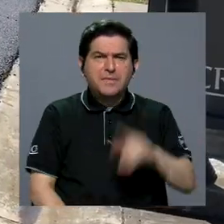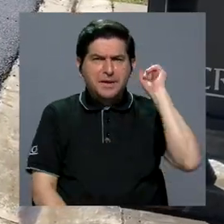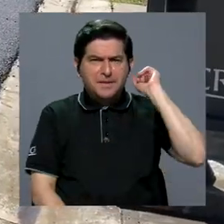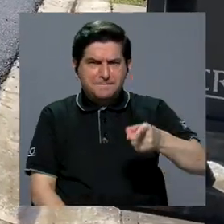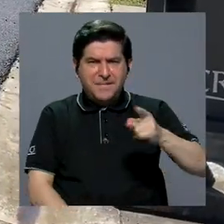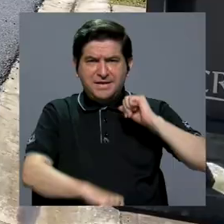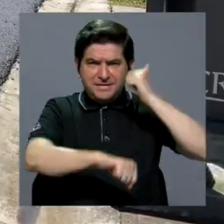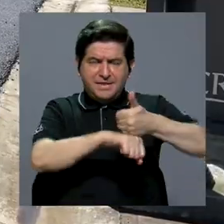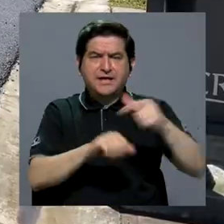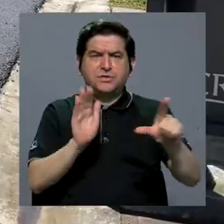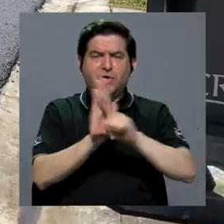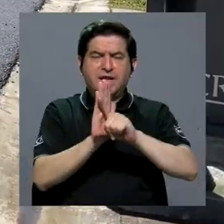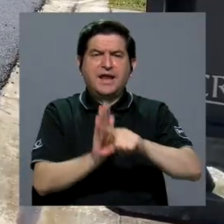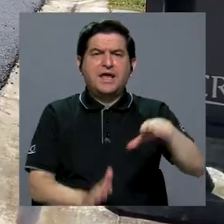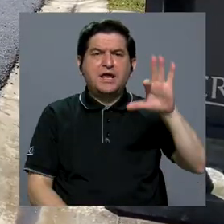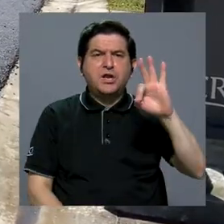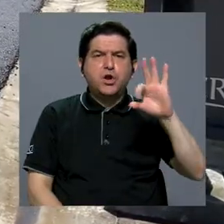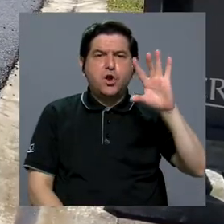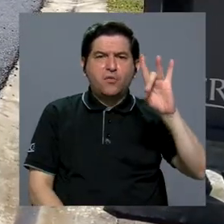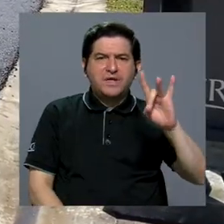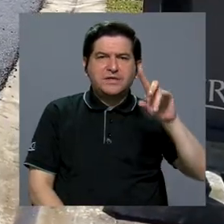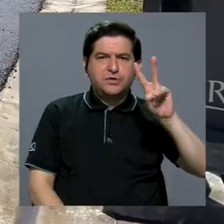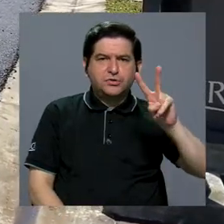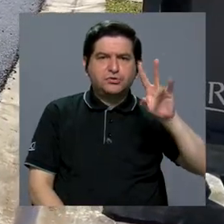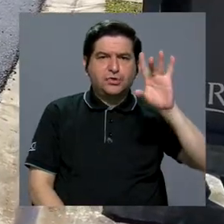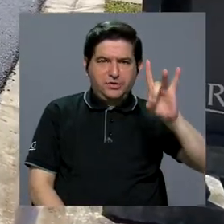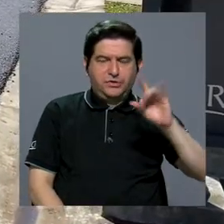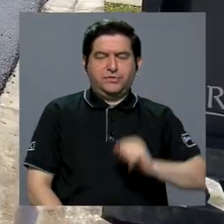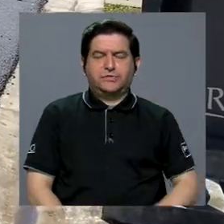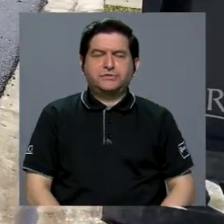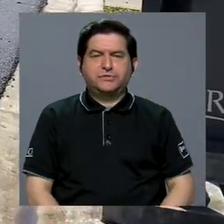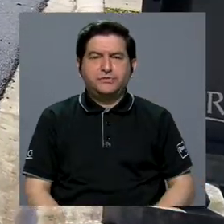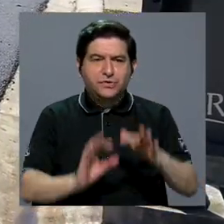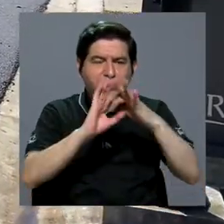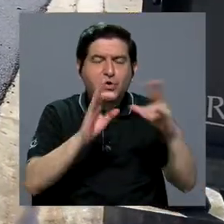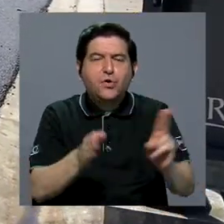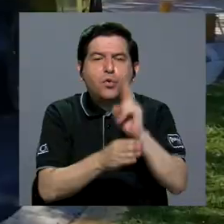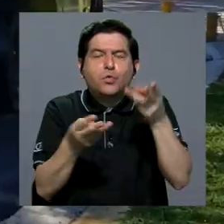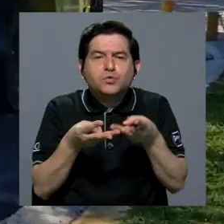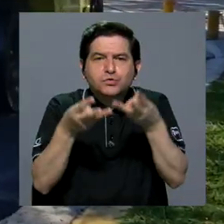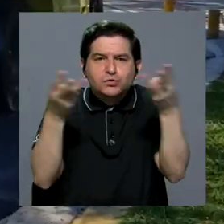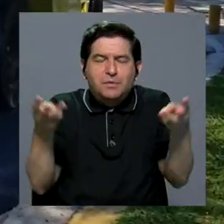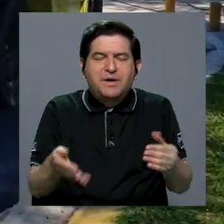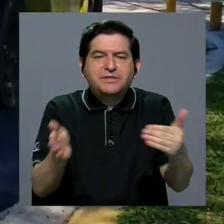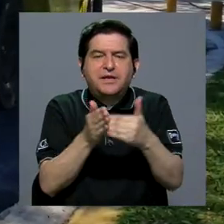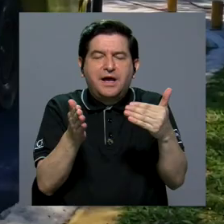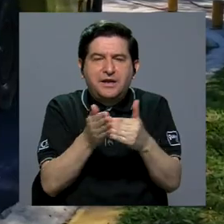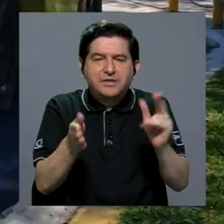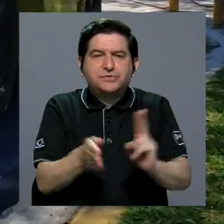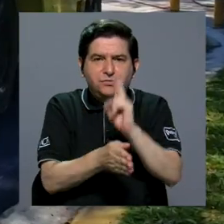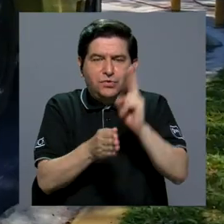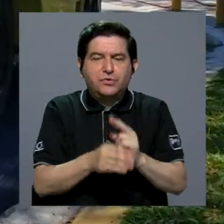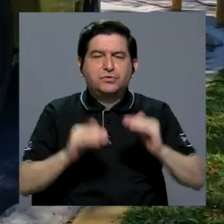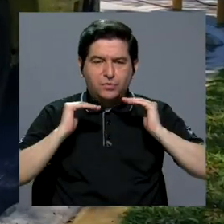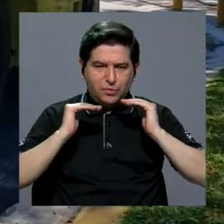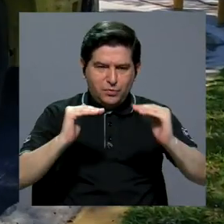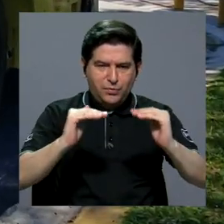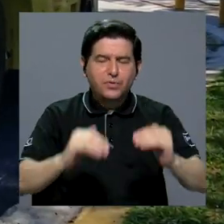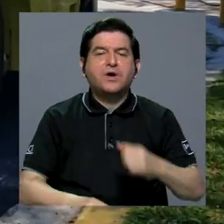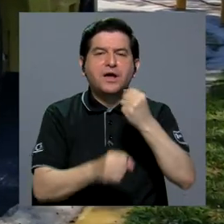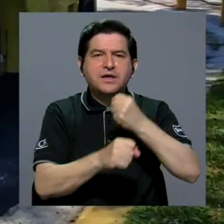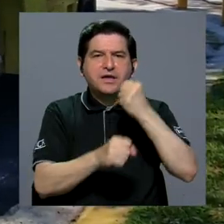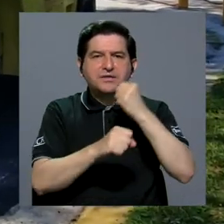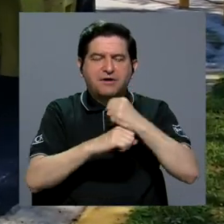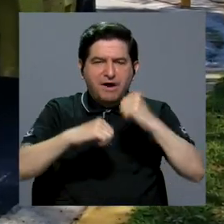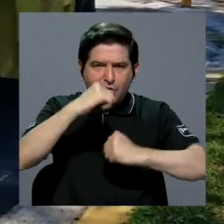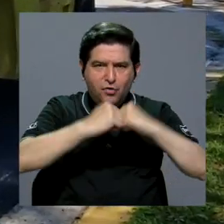expuesto en la Ley Número 9828 sobre el uso de materiales reutilizables en pavimentos y obras